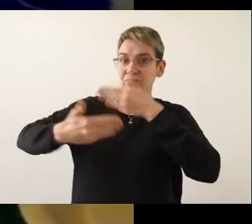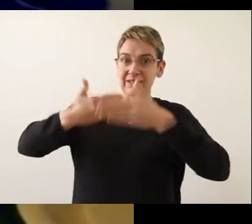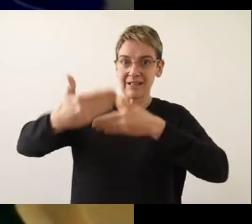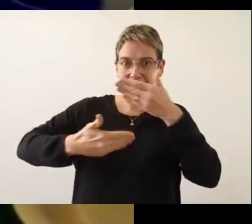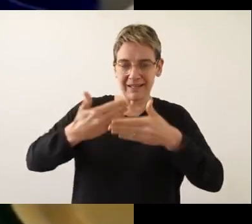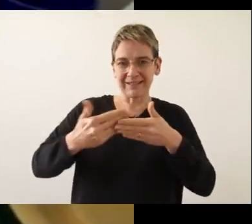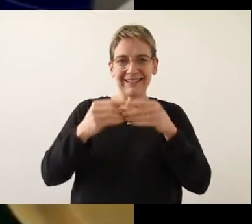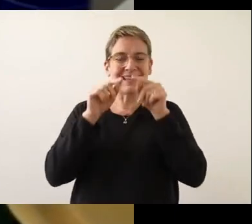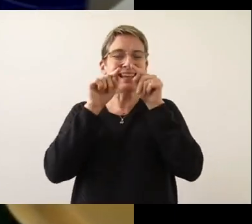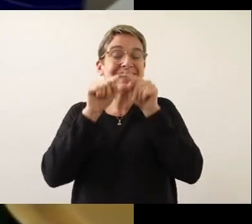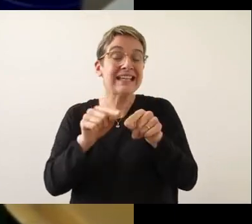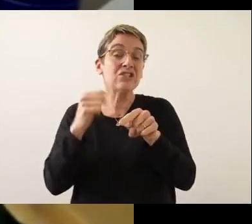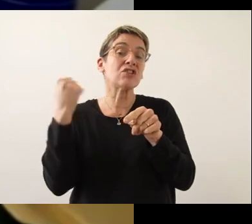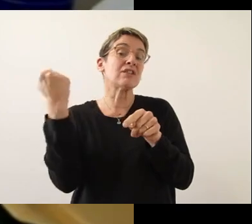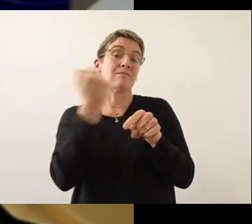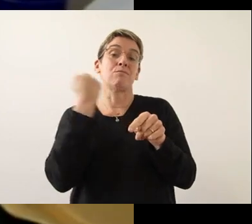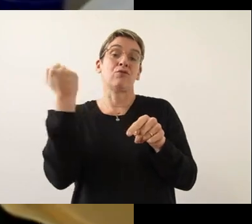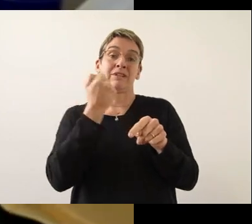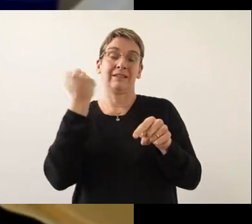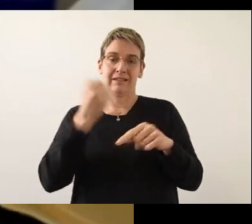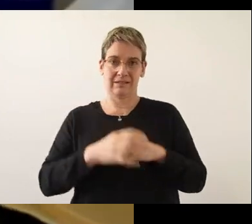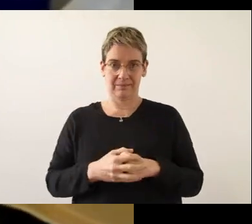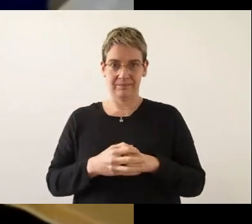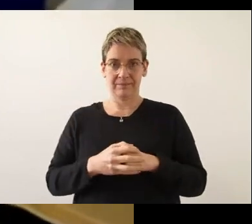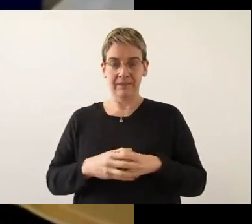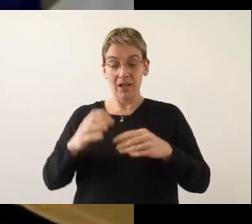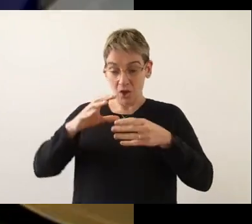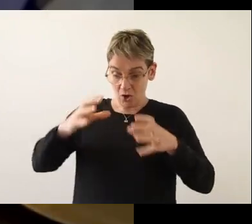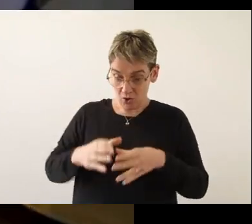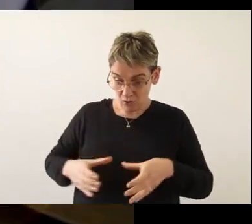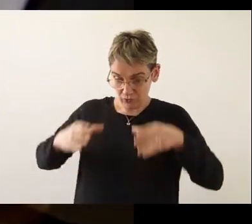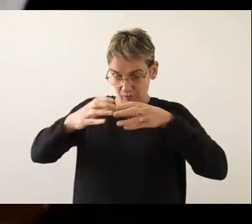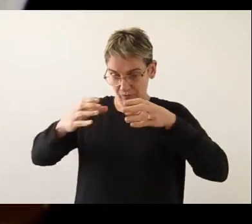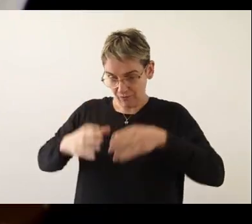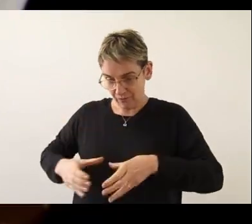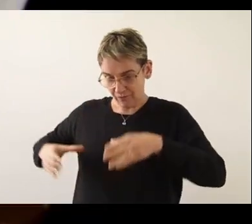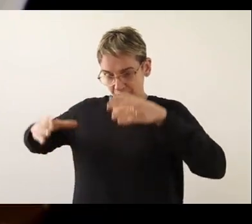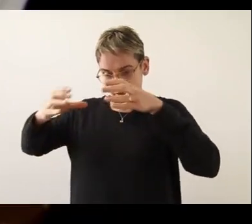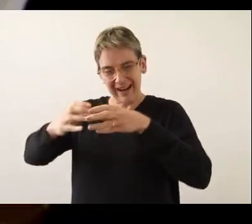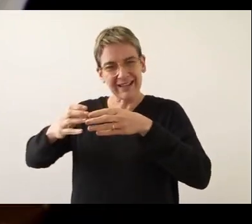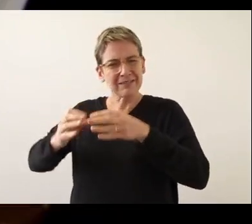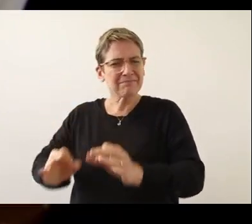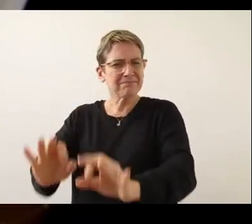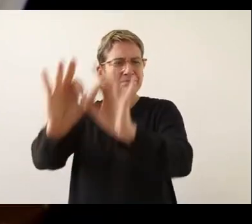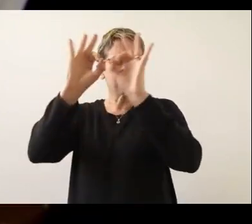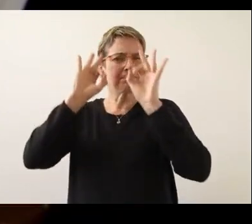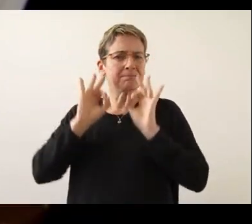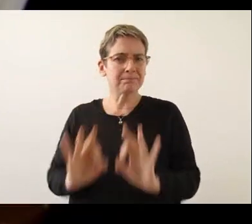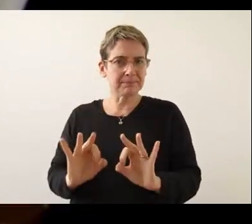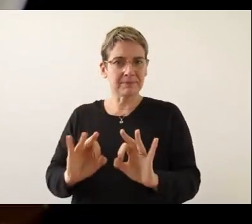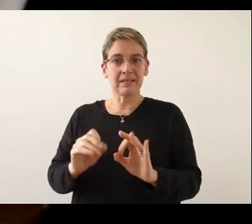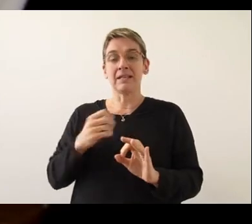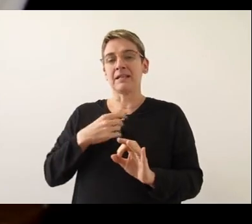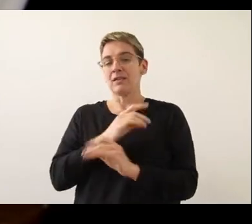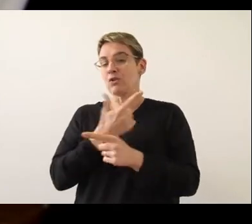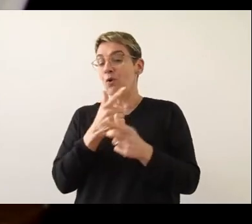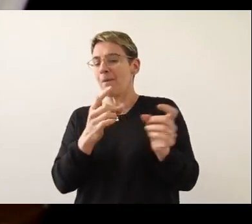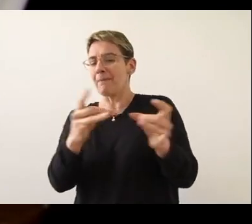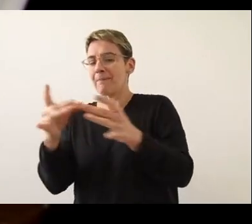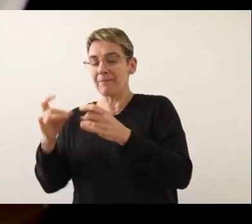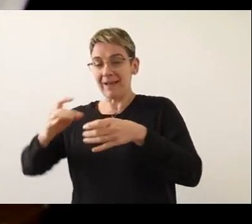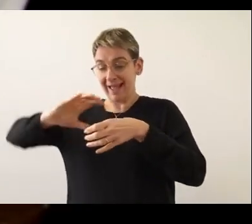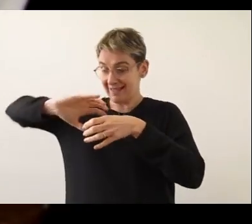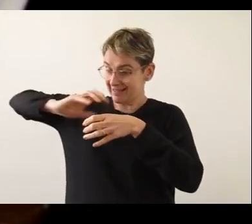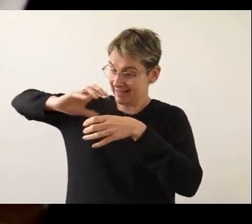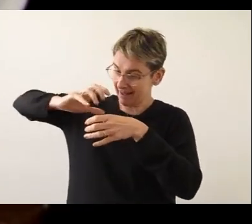procesamiento, es fundamental. Los frascos deben estar completamente sanos.